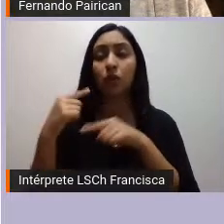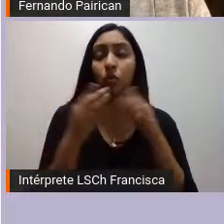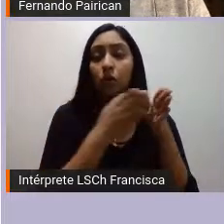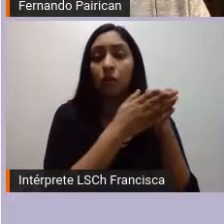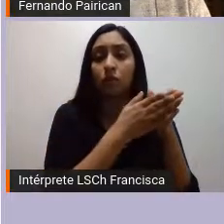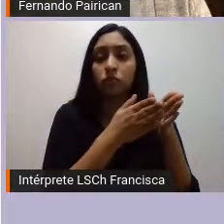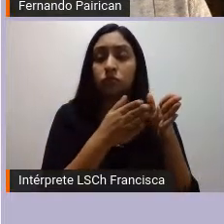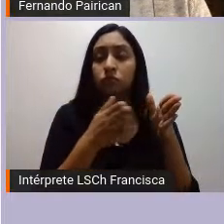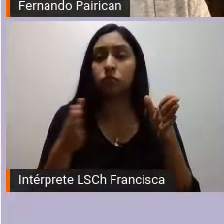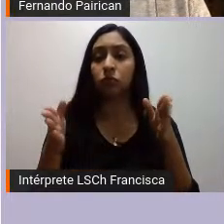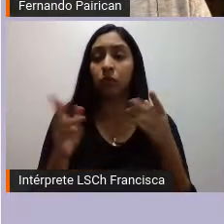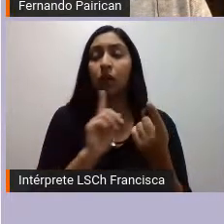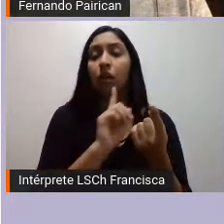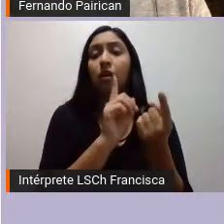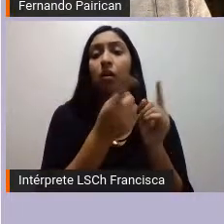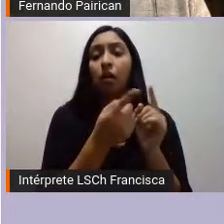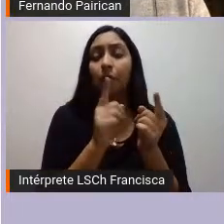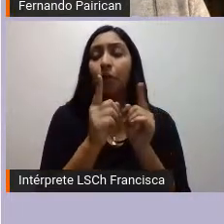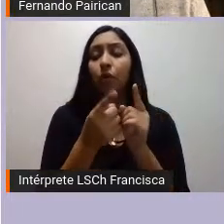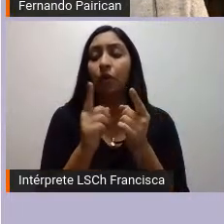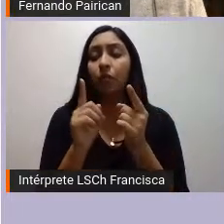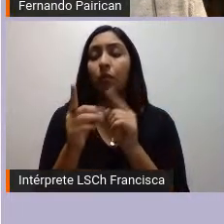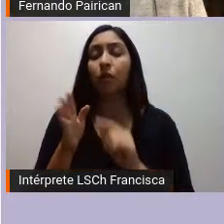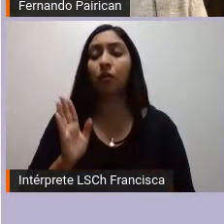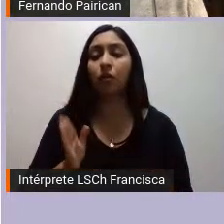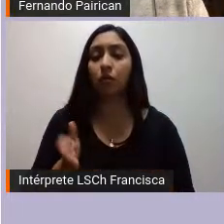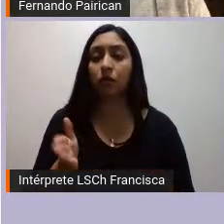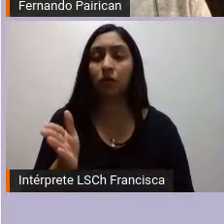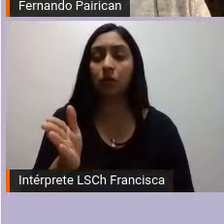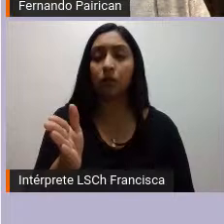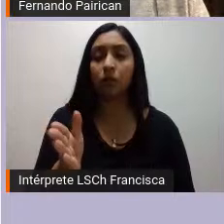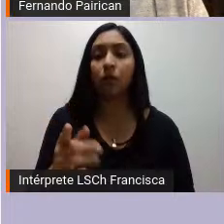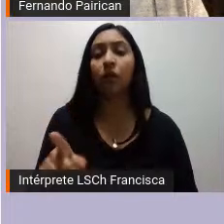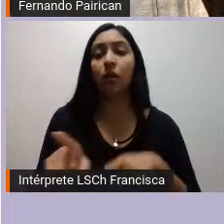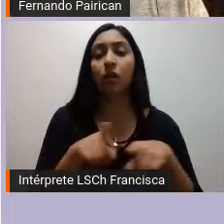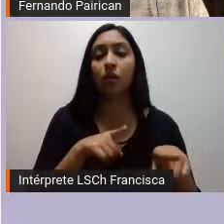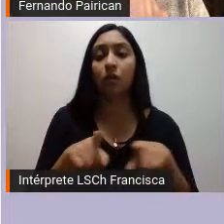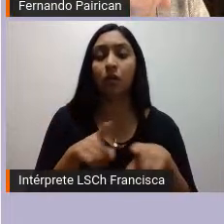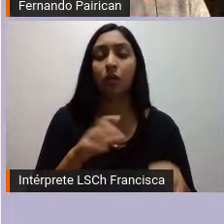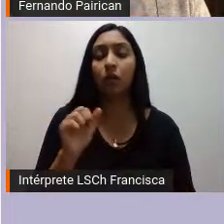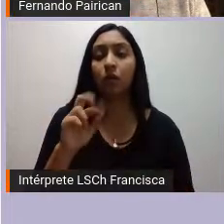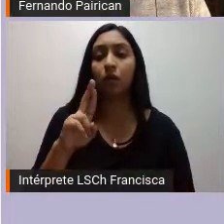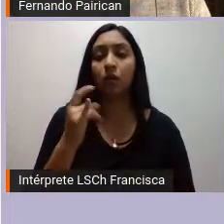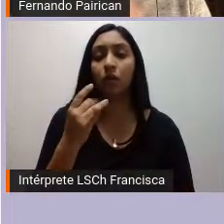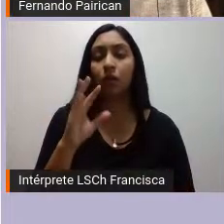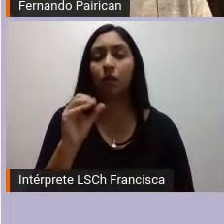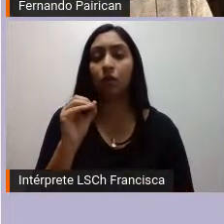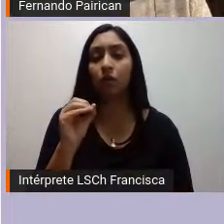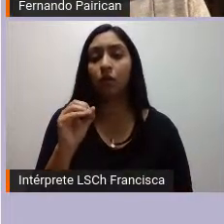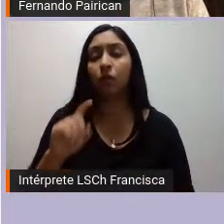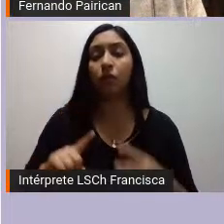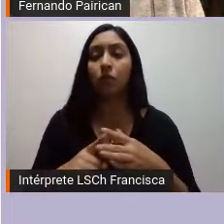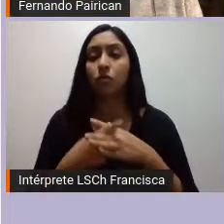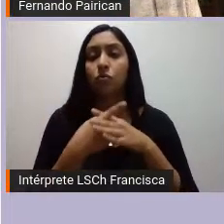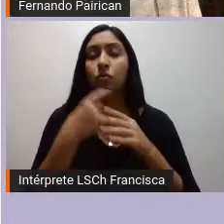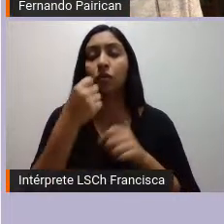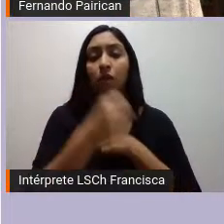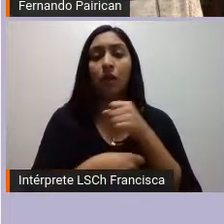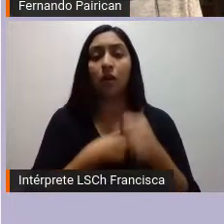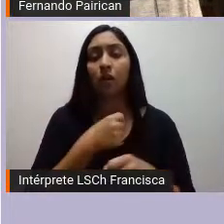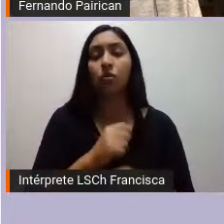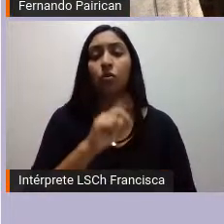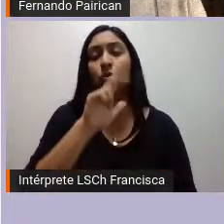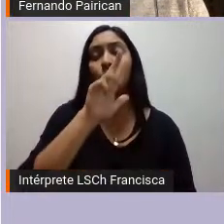cambios y continuidades a la coordinadora Oco Mayeco original que surge oficialmente en el año 98 aunque su